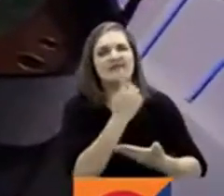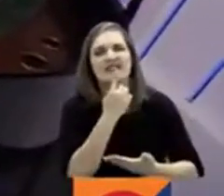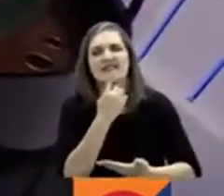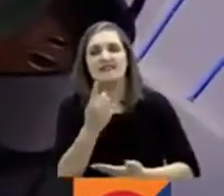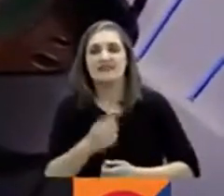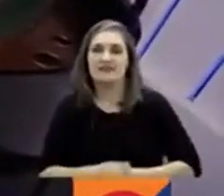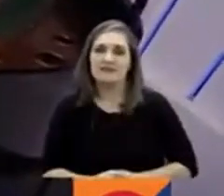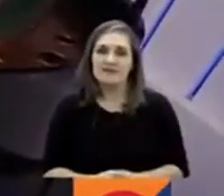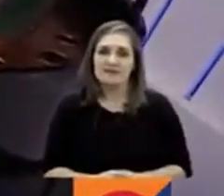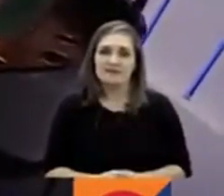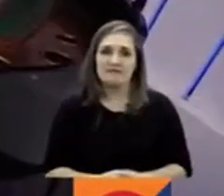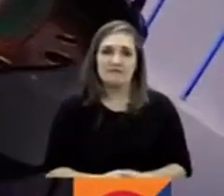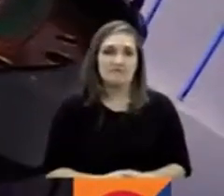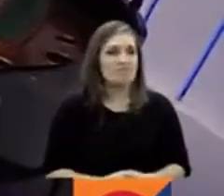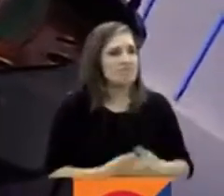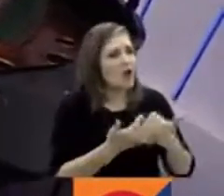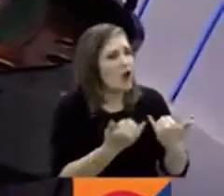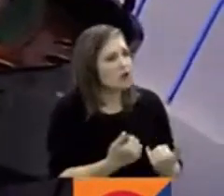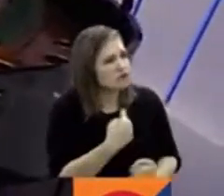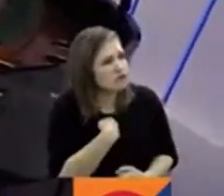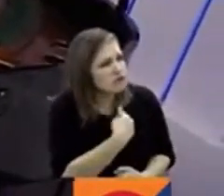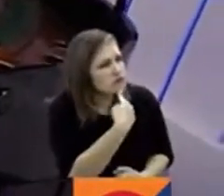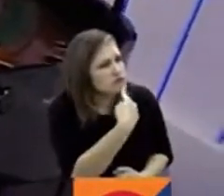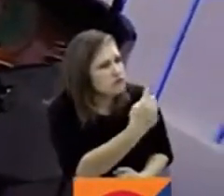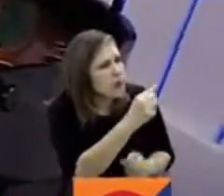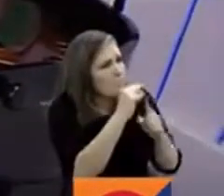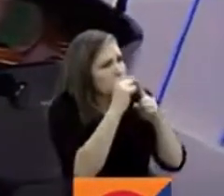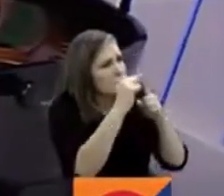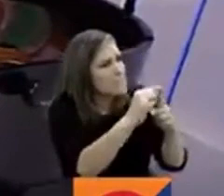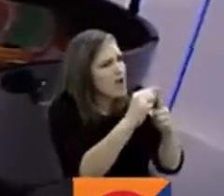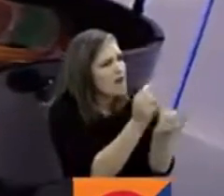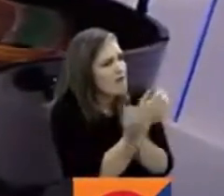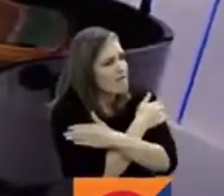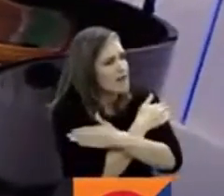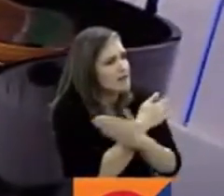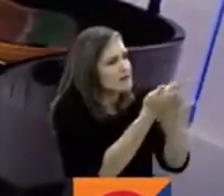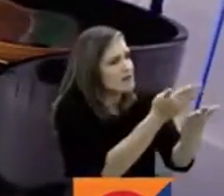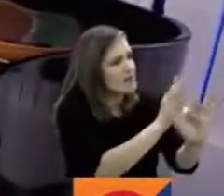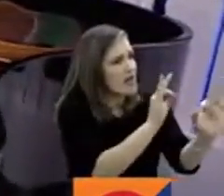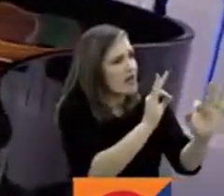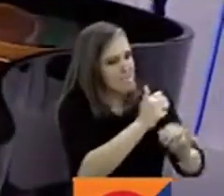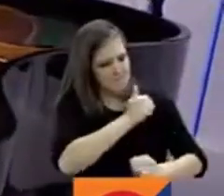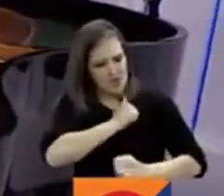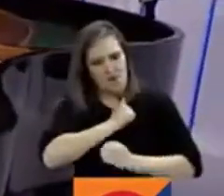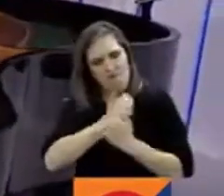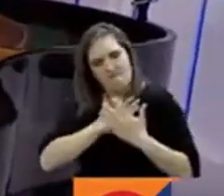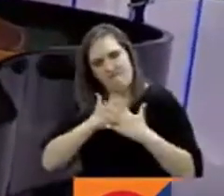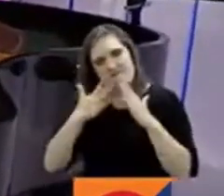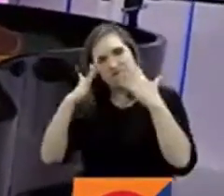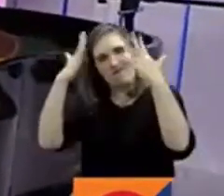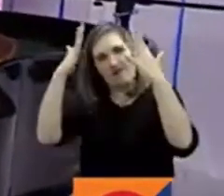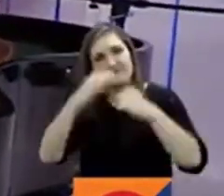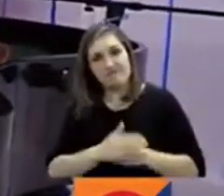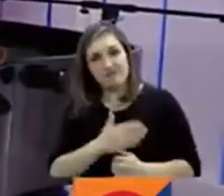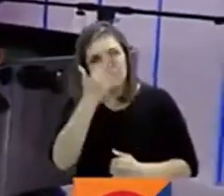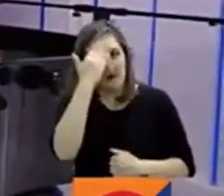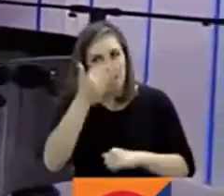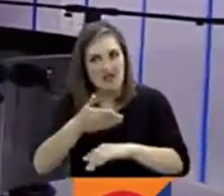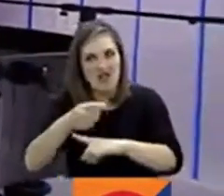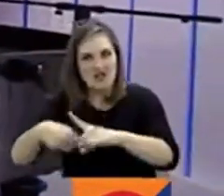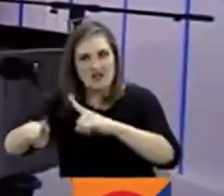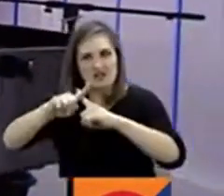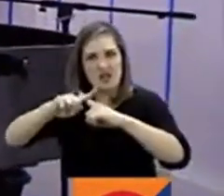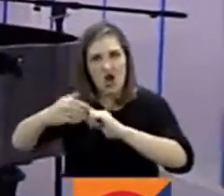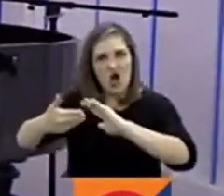Querido Salvador, no he ido a felicitarte porque he estado felicitándome. Supongo que desbaratamos la conspiración. Esto